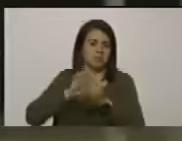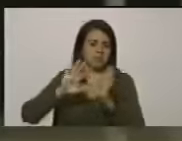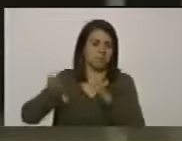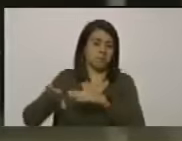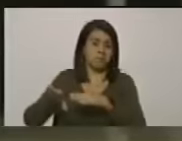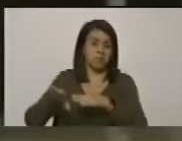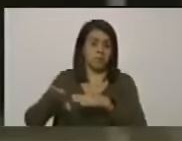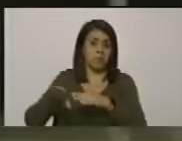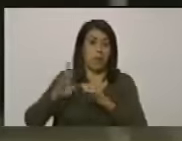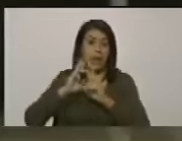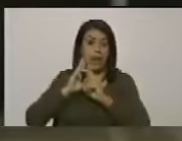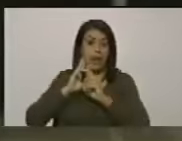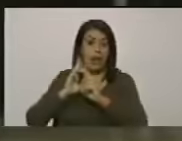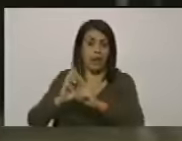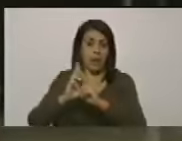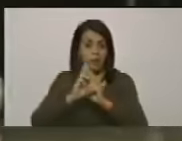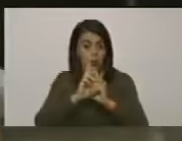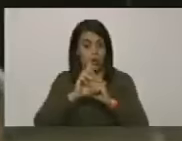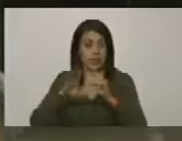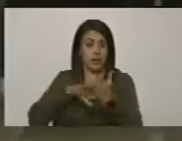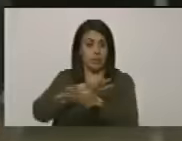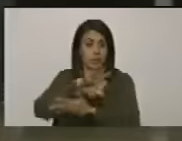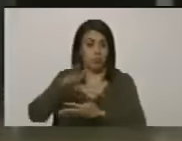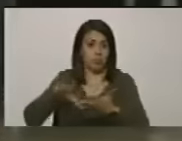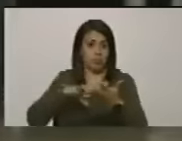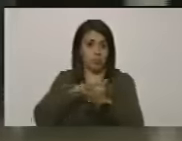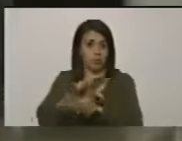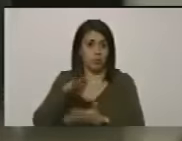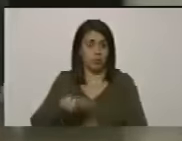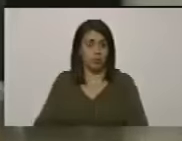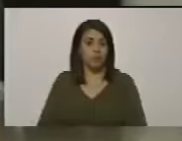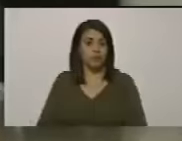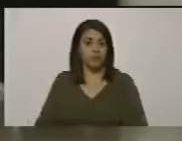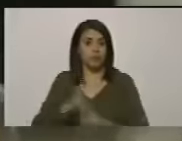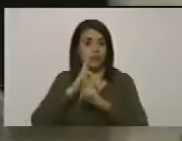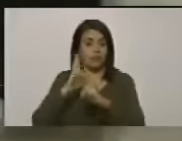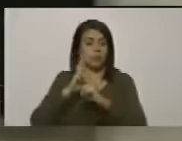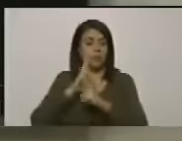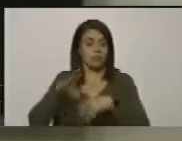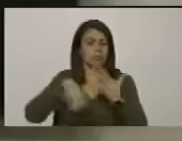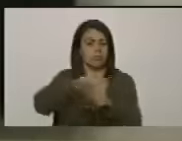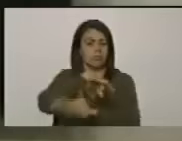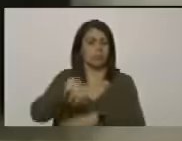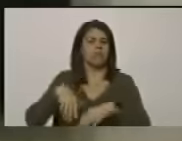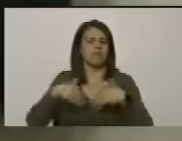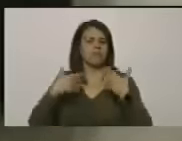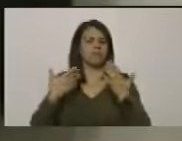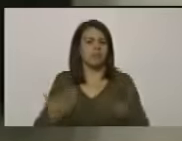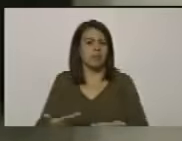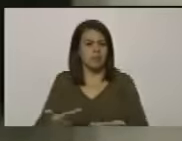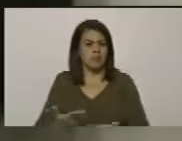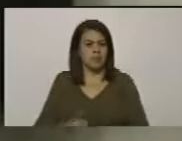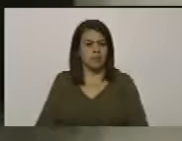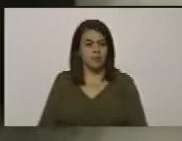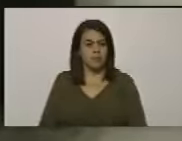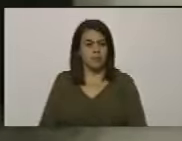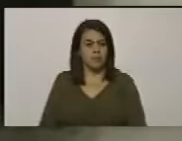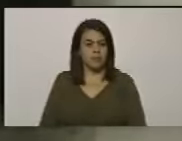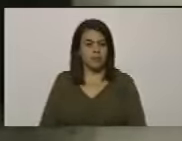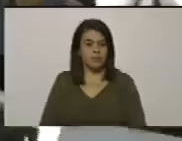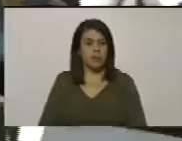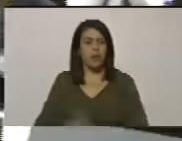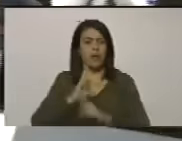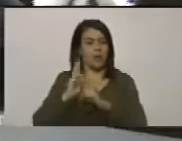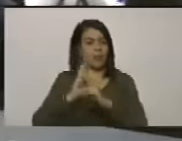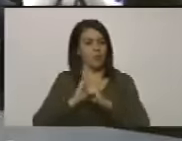a decir que se está respondiendo con violencia que se está respondiendo con violencia que se